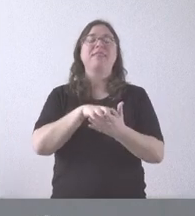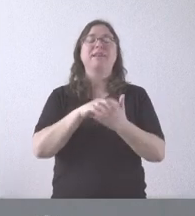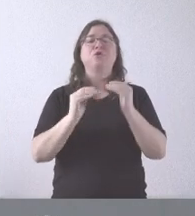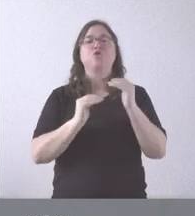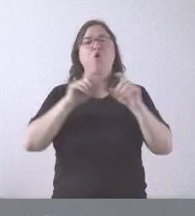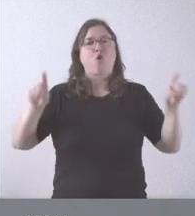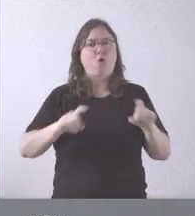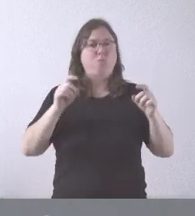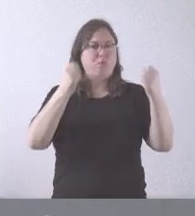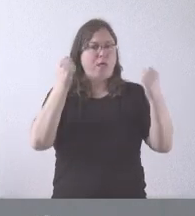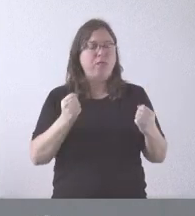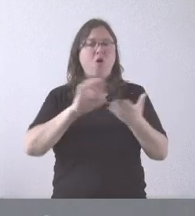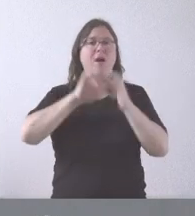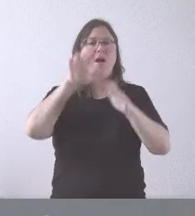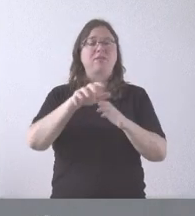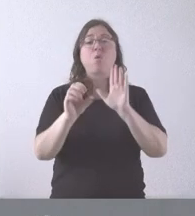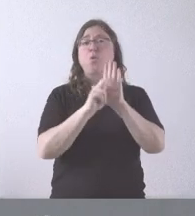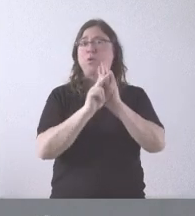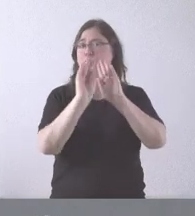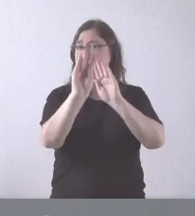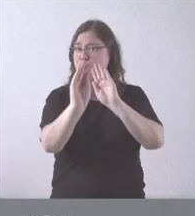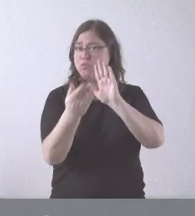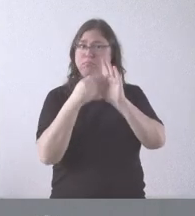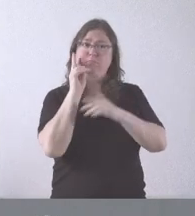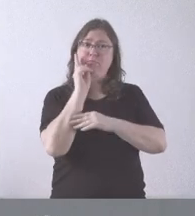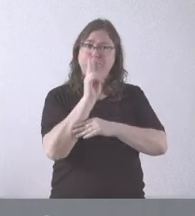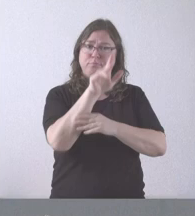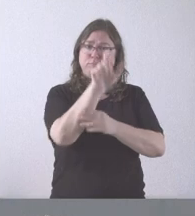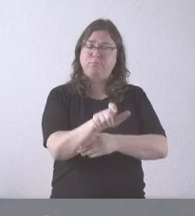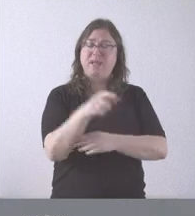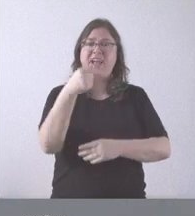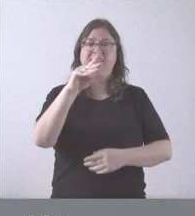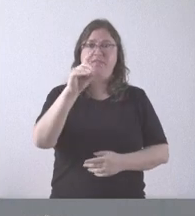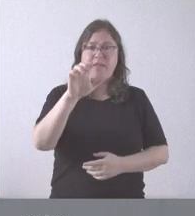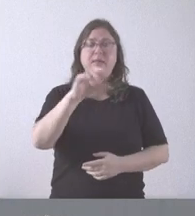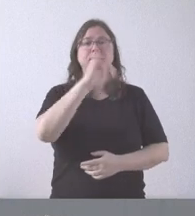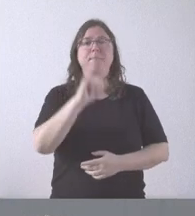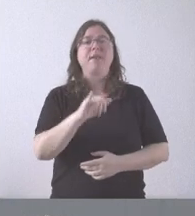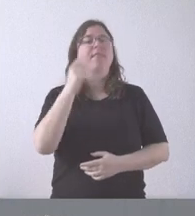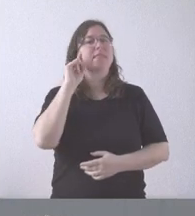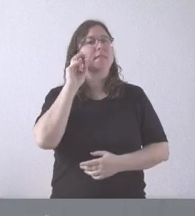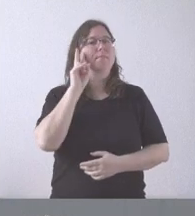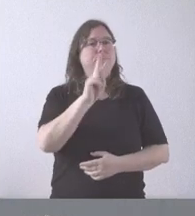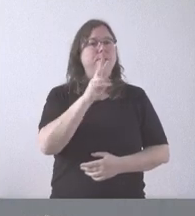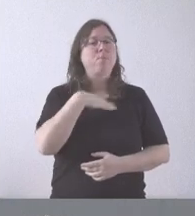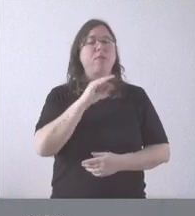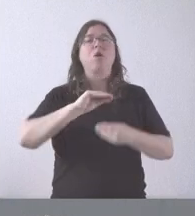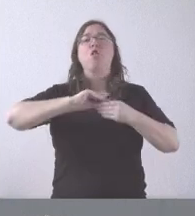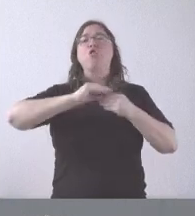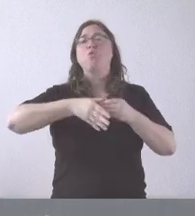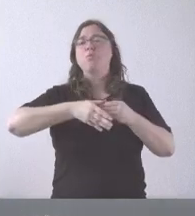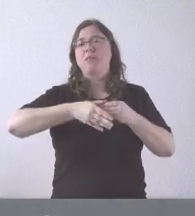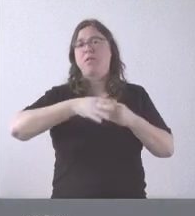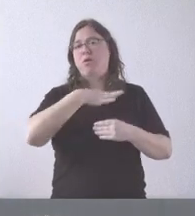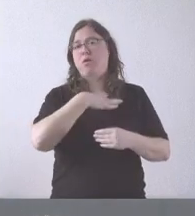Castilla y León. Tienen ustedes el currículum de Gilde Pérez García y la documentación de la misma, por si